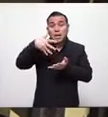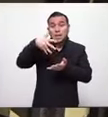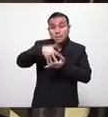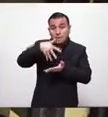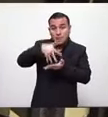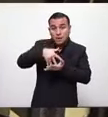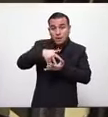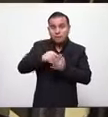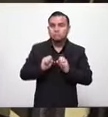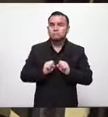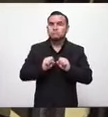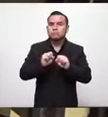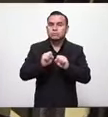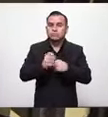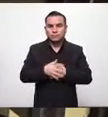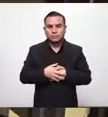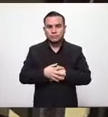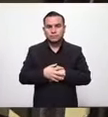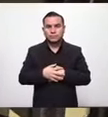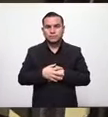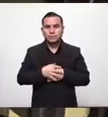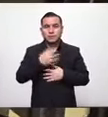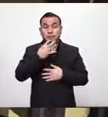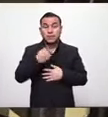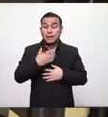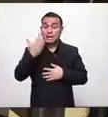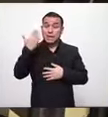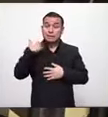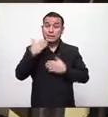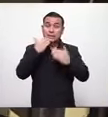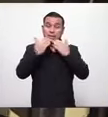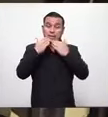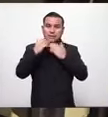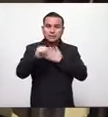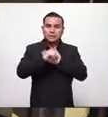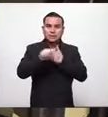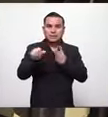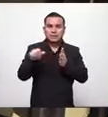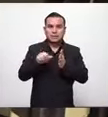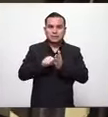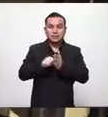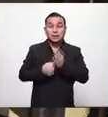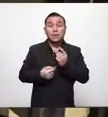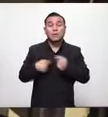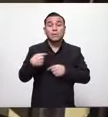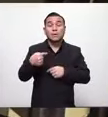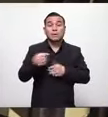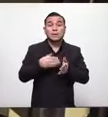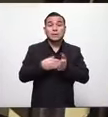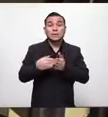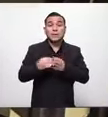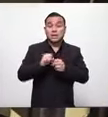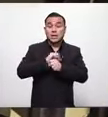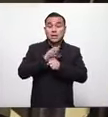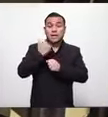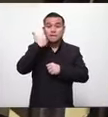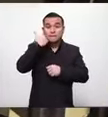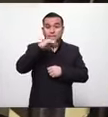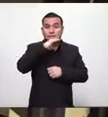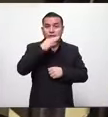se está muriendo se lo dije al principio en la asamblea legislativa cuando comenzaba este virus